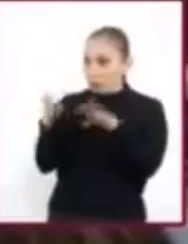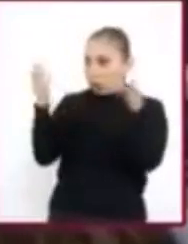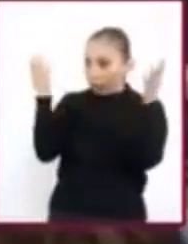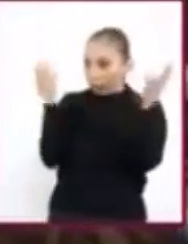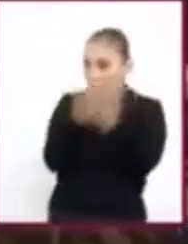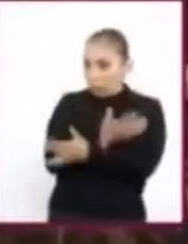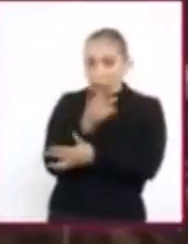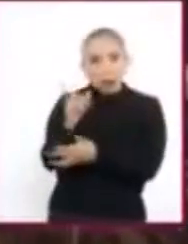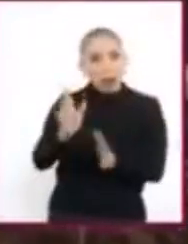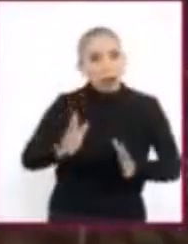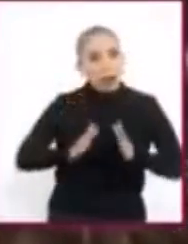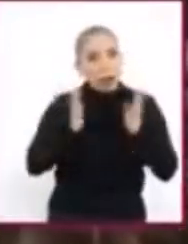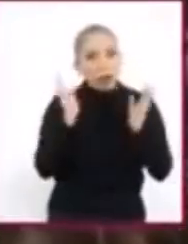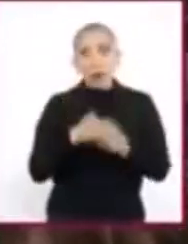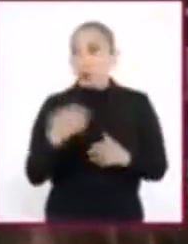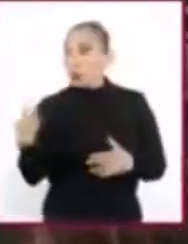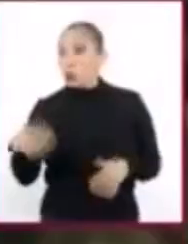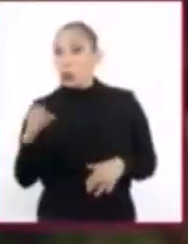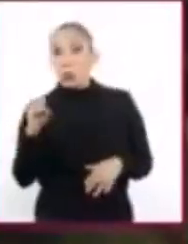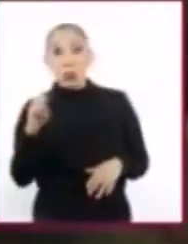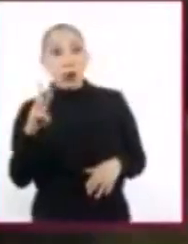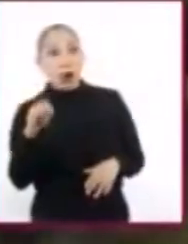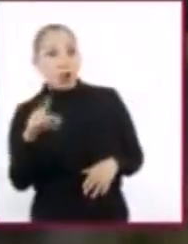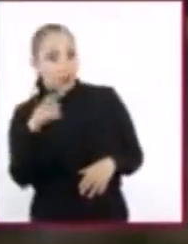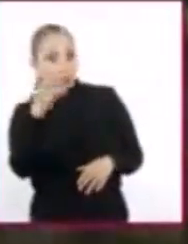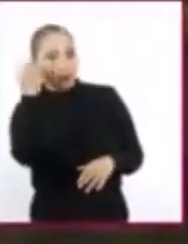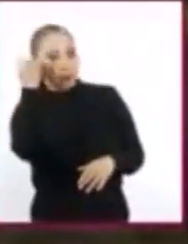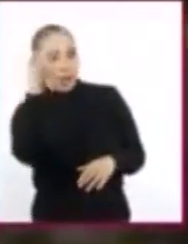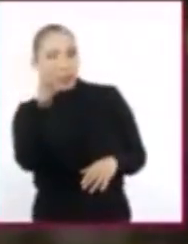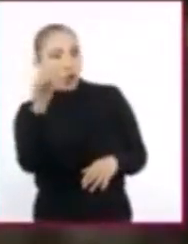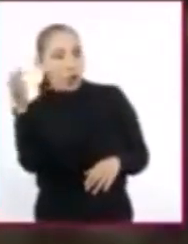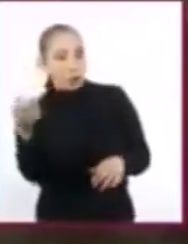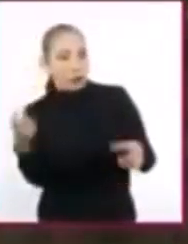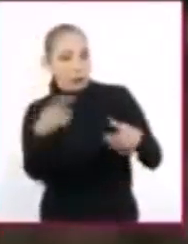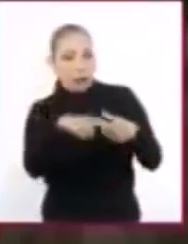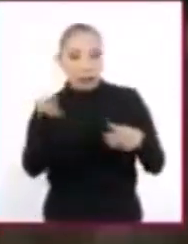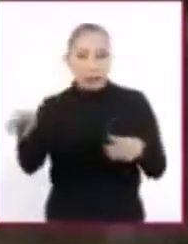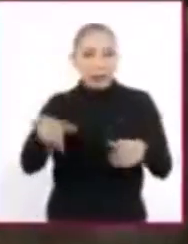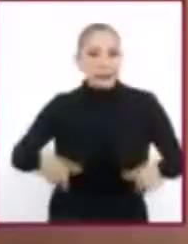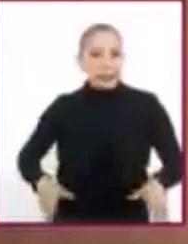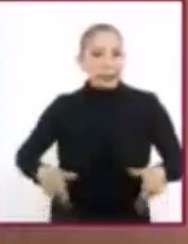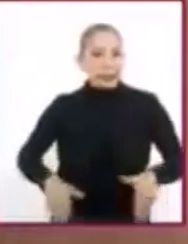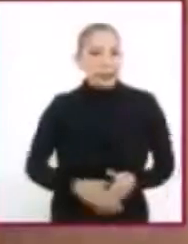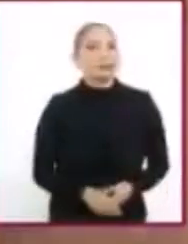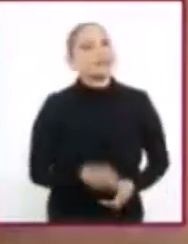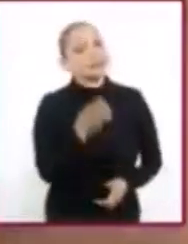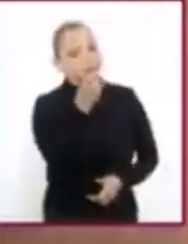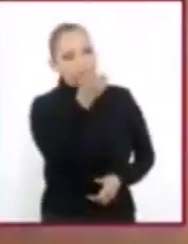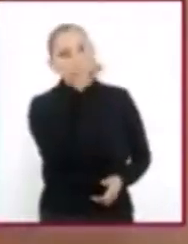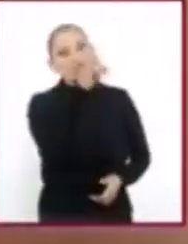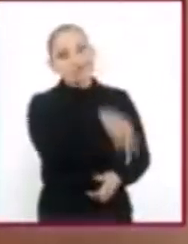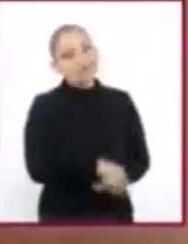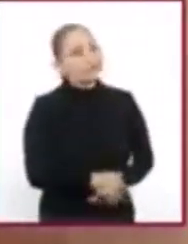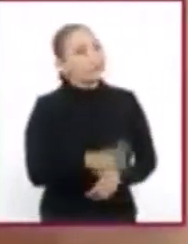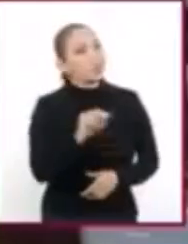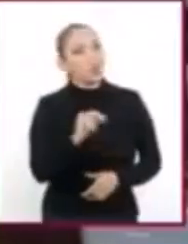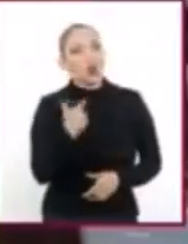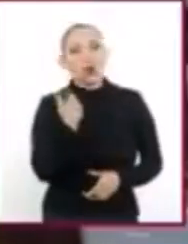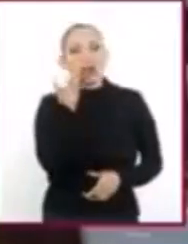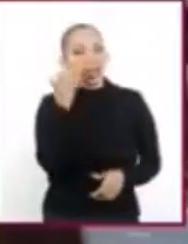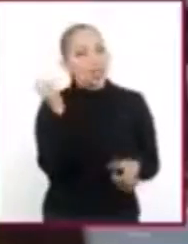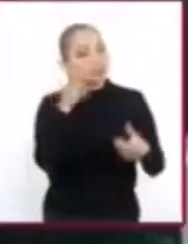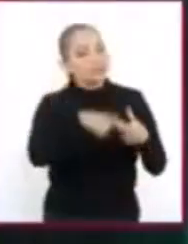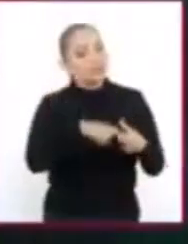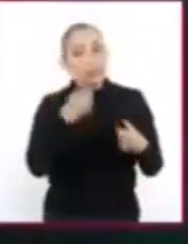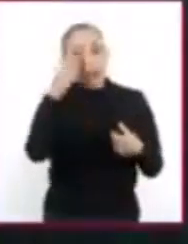realmente muy sorprendidos. ¡Guau! Pero adivino, no lo admitieron porque estaba en silla de ruedas. Ajá, no lo quisieron admitir